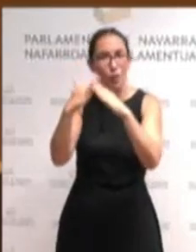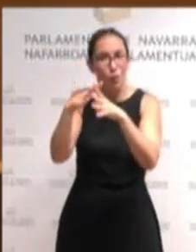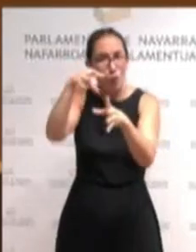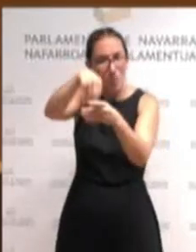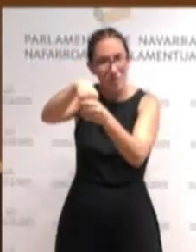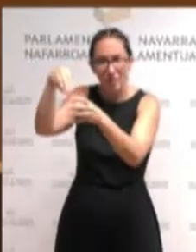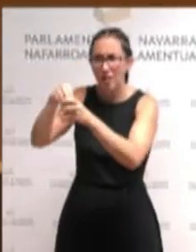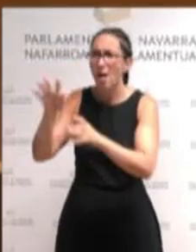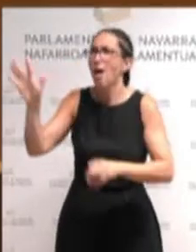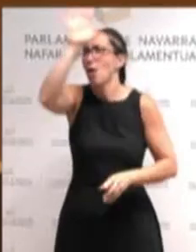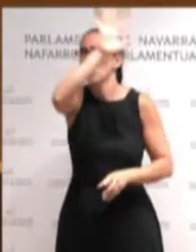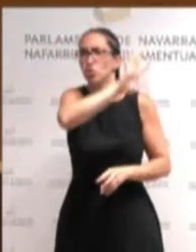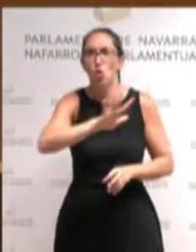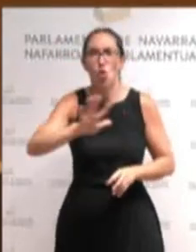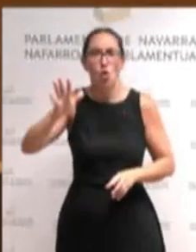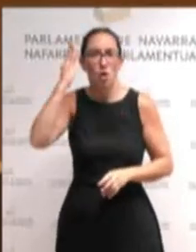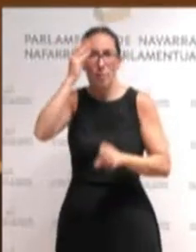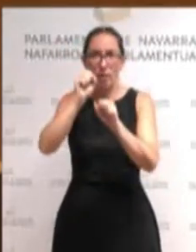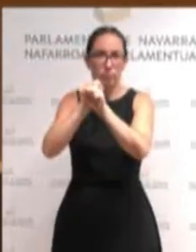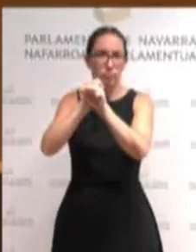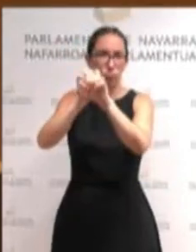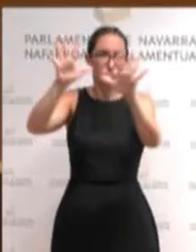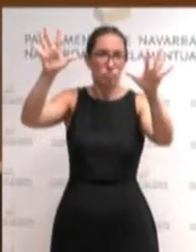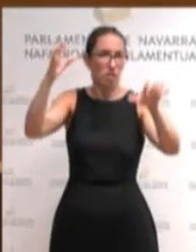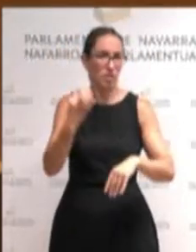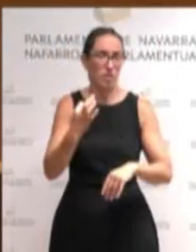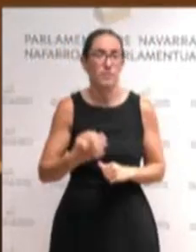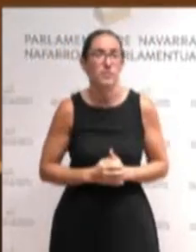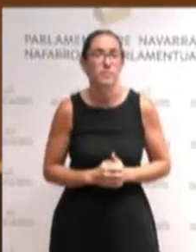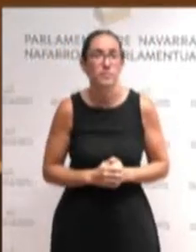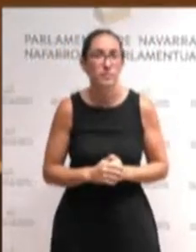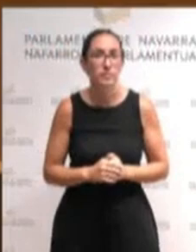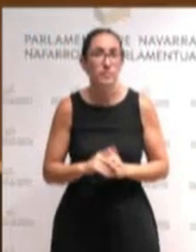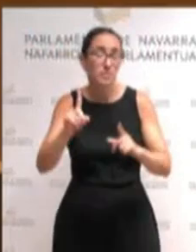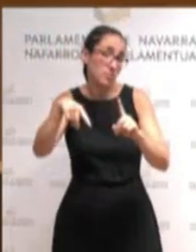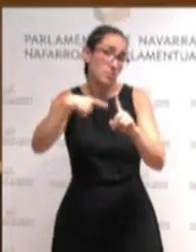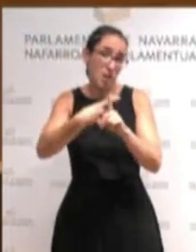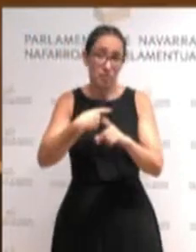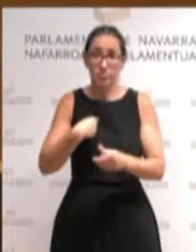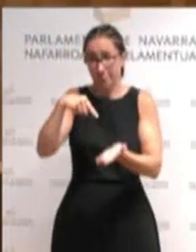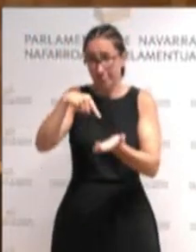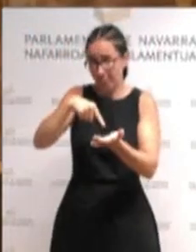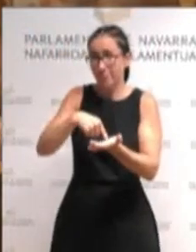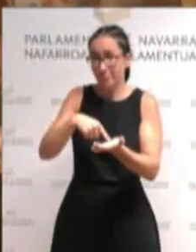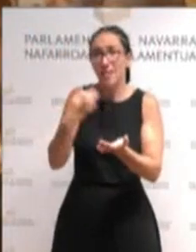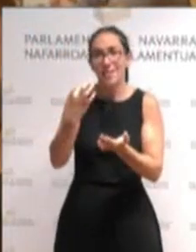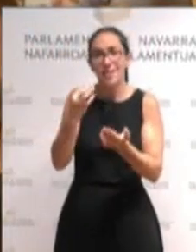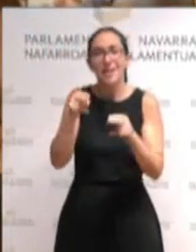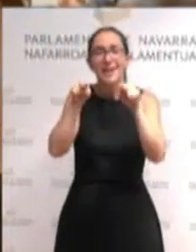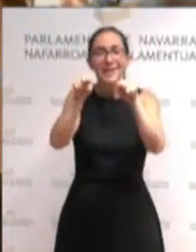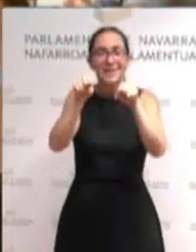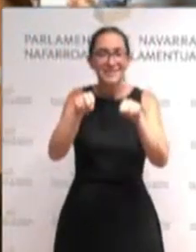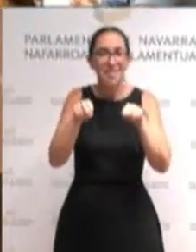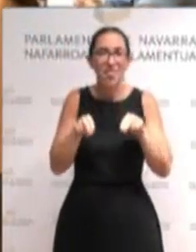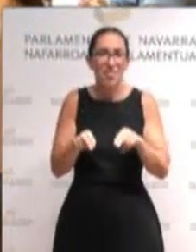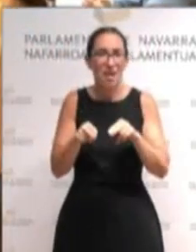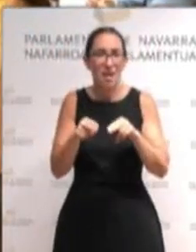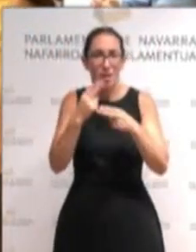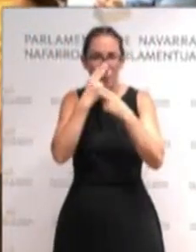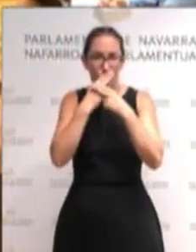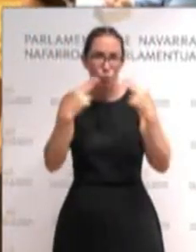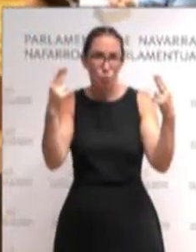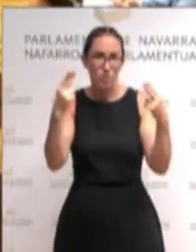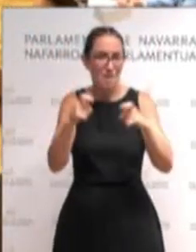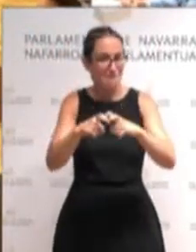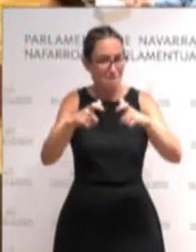vamos a seguir insistiendo en la creación de plazas residenciales públicas porque con los cuidados no se debe